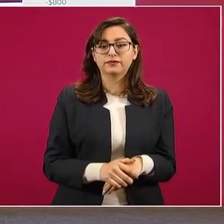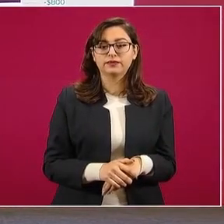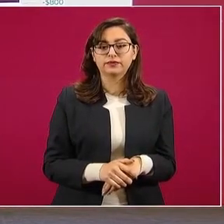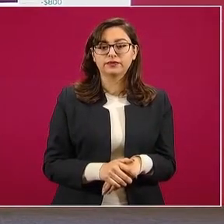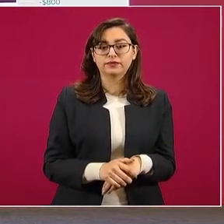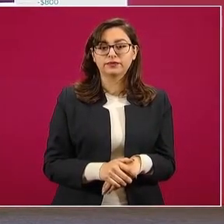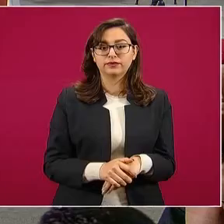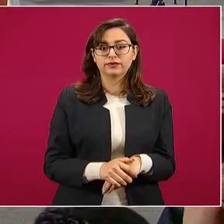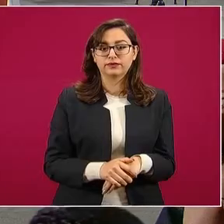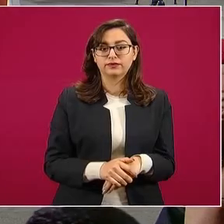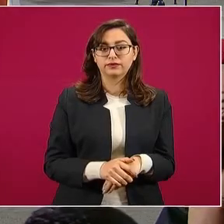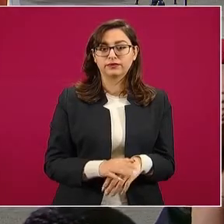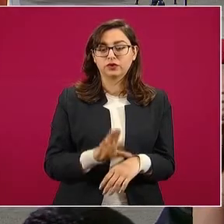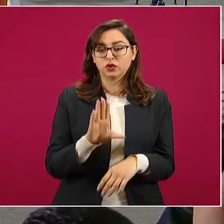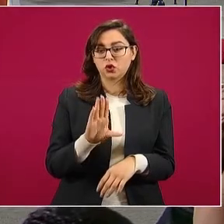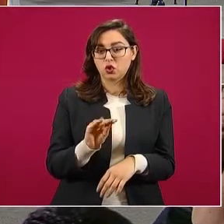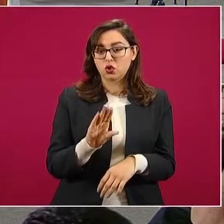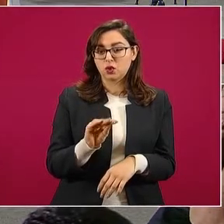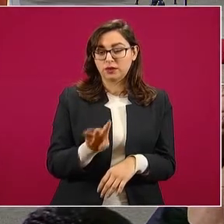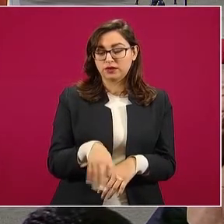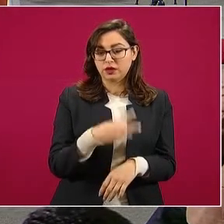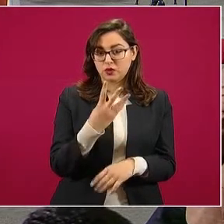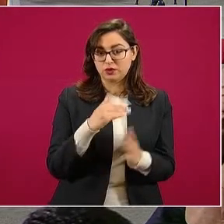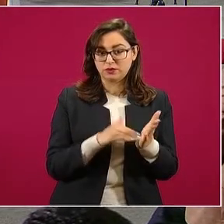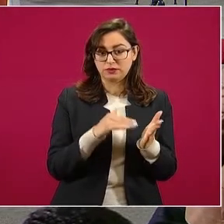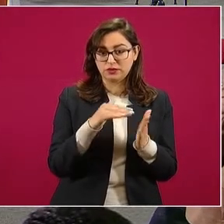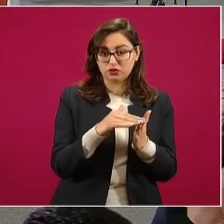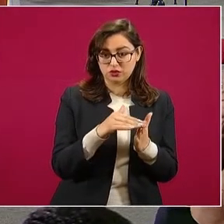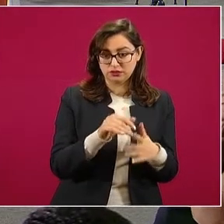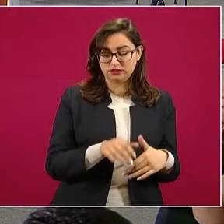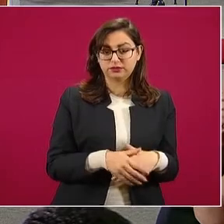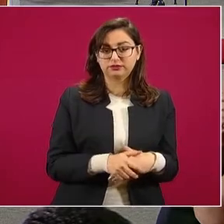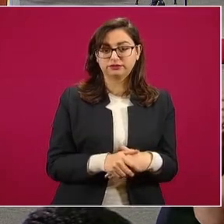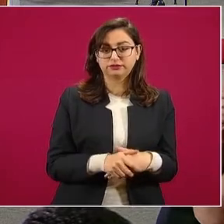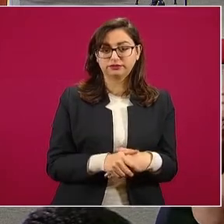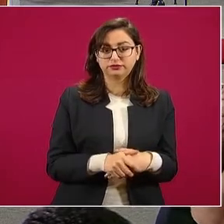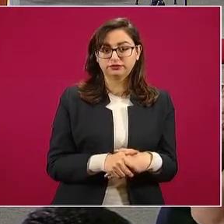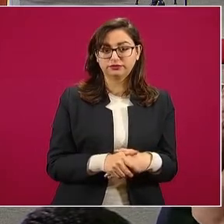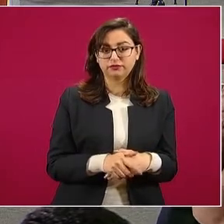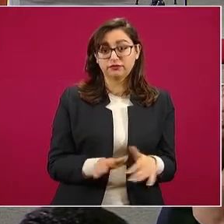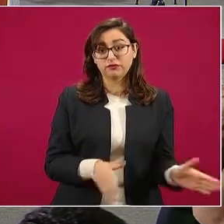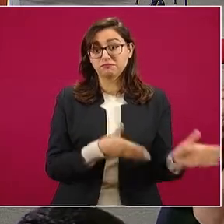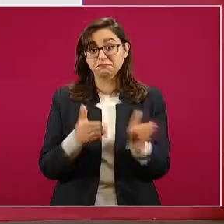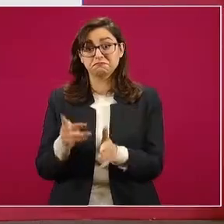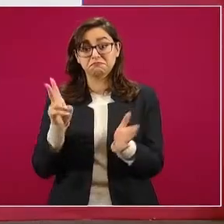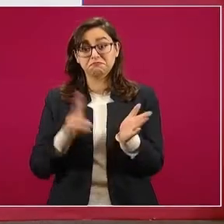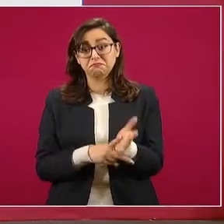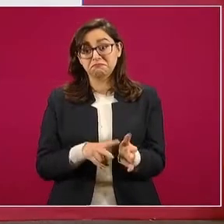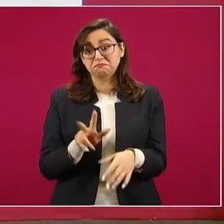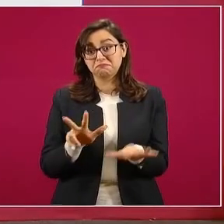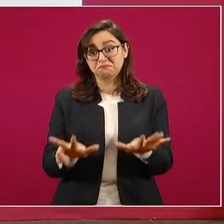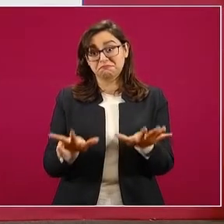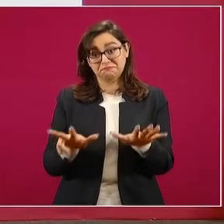94 millones, no, pues aquí en el 18, mire,